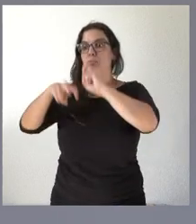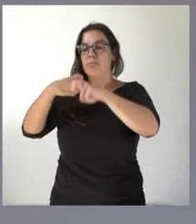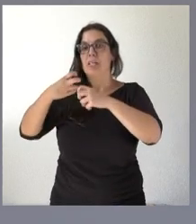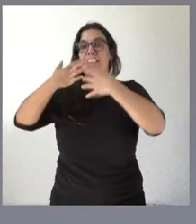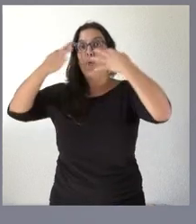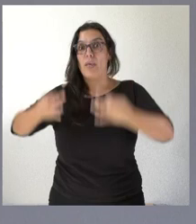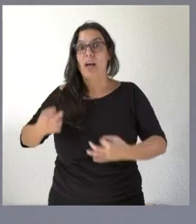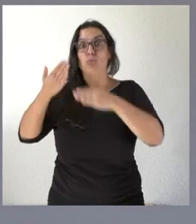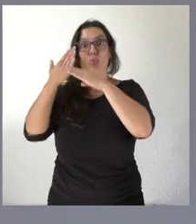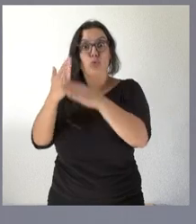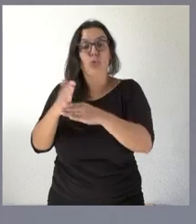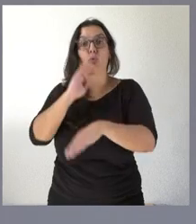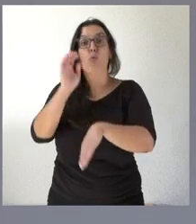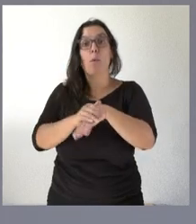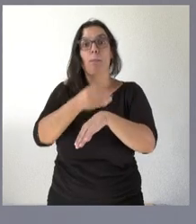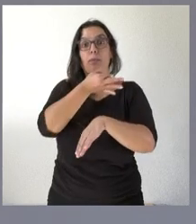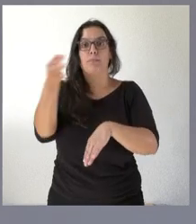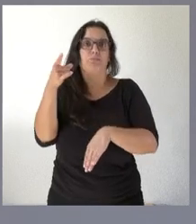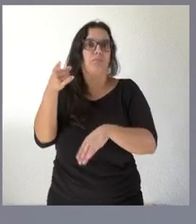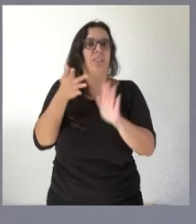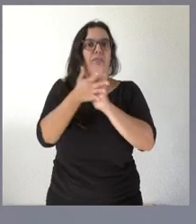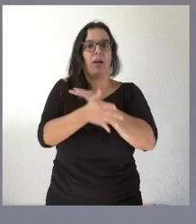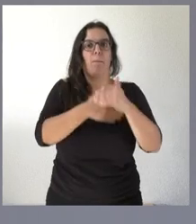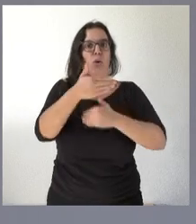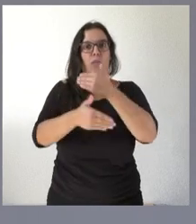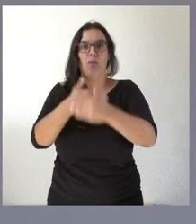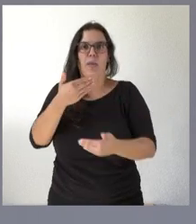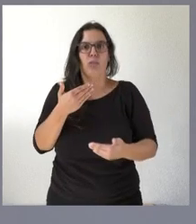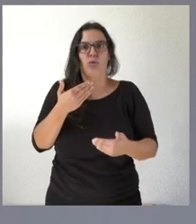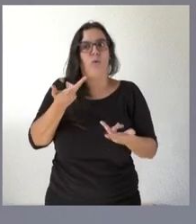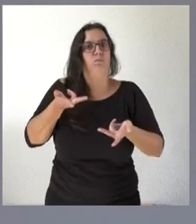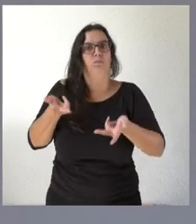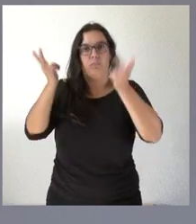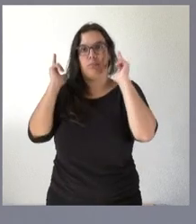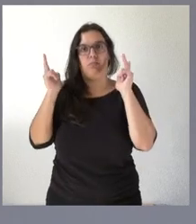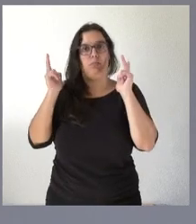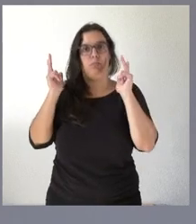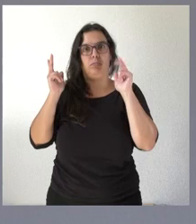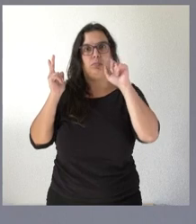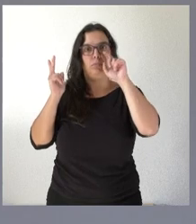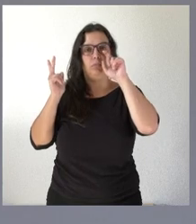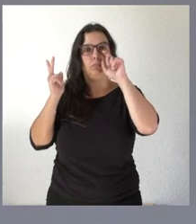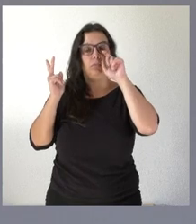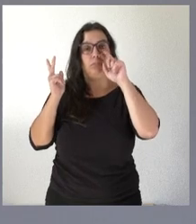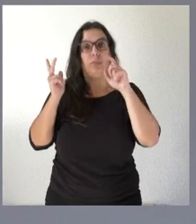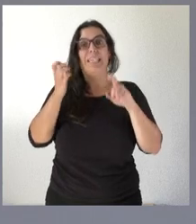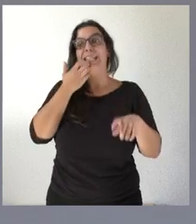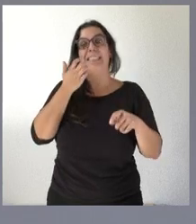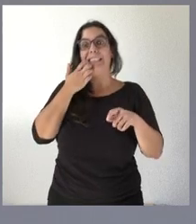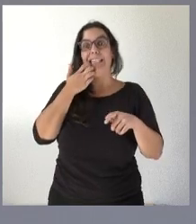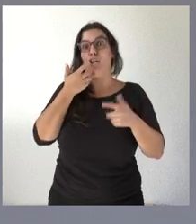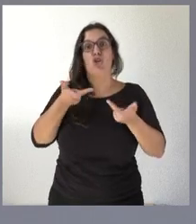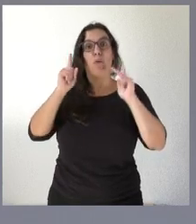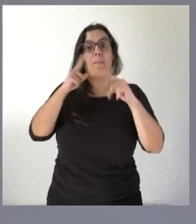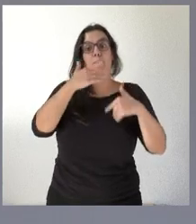conforme a ese informe pues creemos que hay un procedimiento que lo regula y que debe impoderar la tecnología y creemos que al impedir este alargamiento de